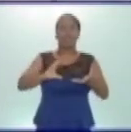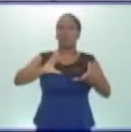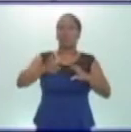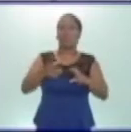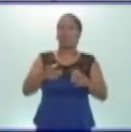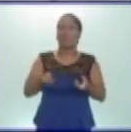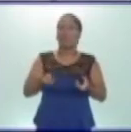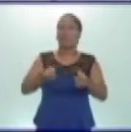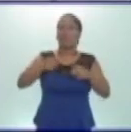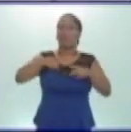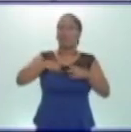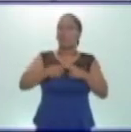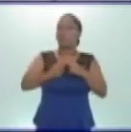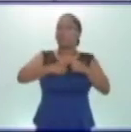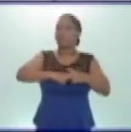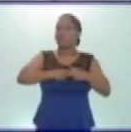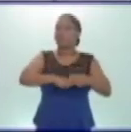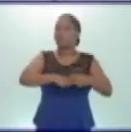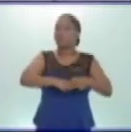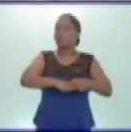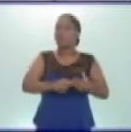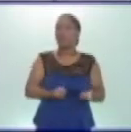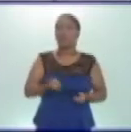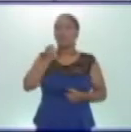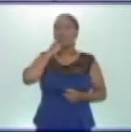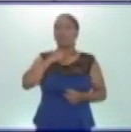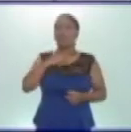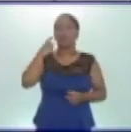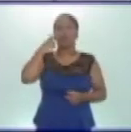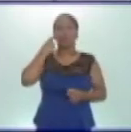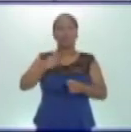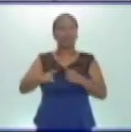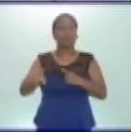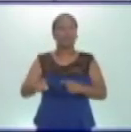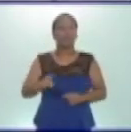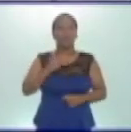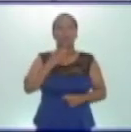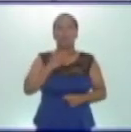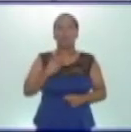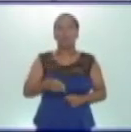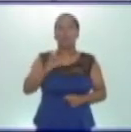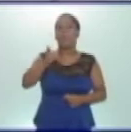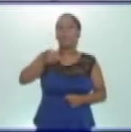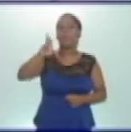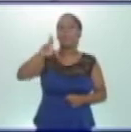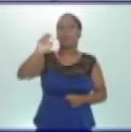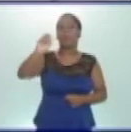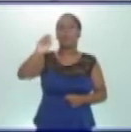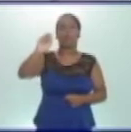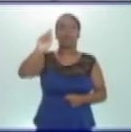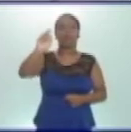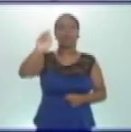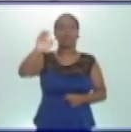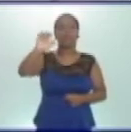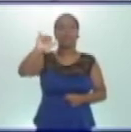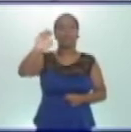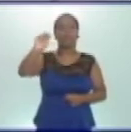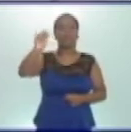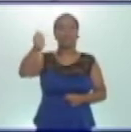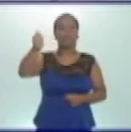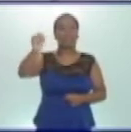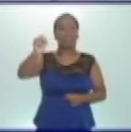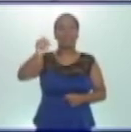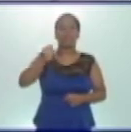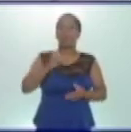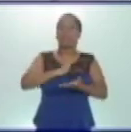reparadores, más conocidos como proteínas. Estos nos permiten crecer, formar las defensas y desarrollar